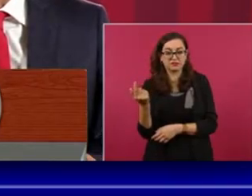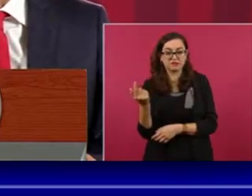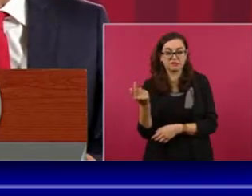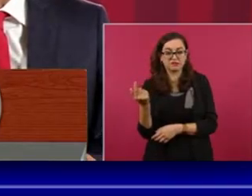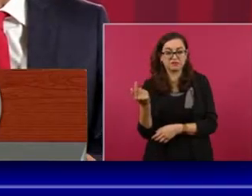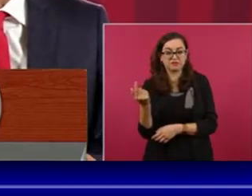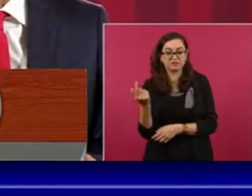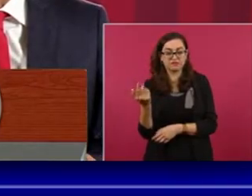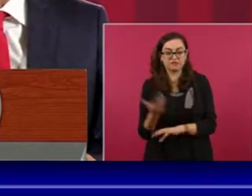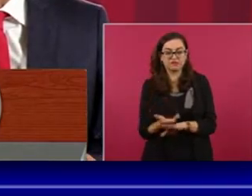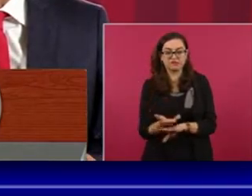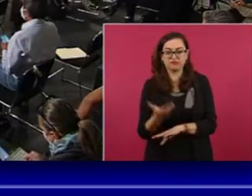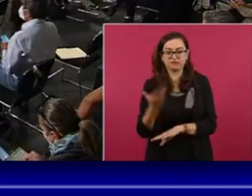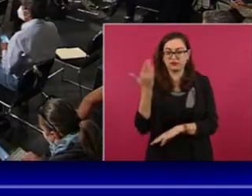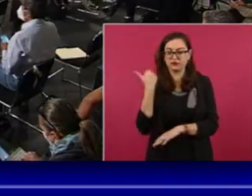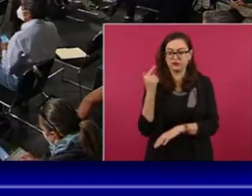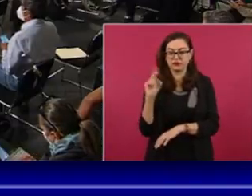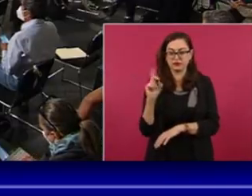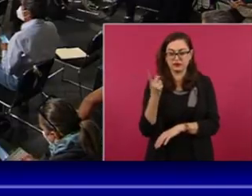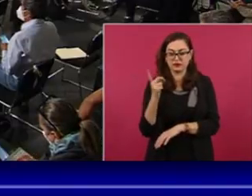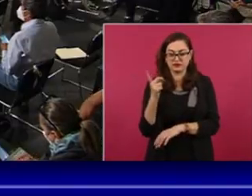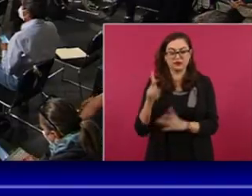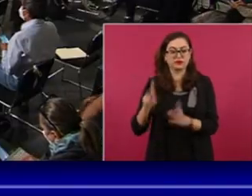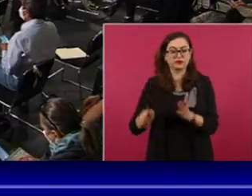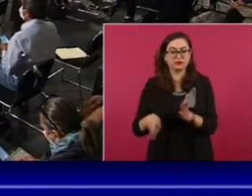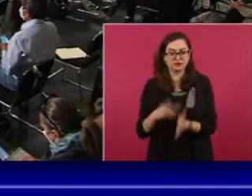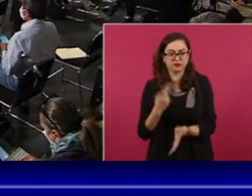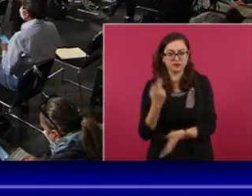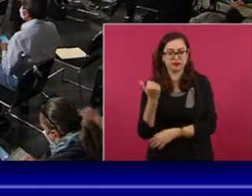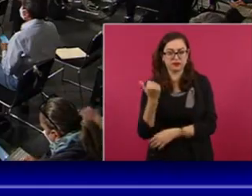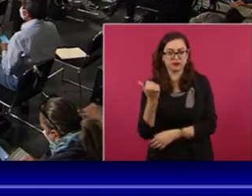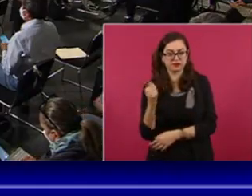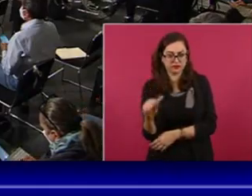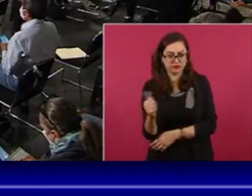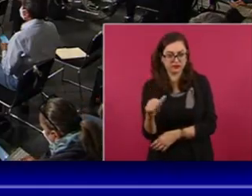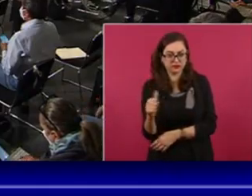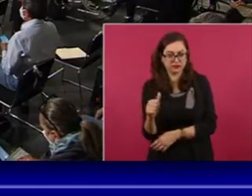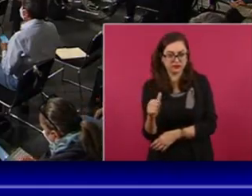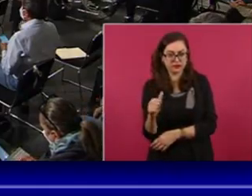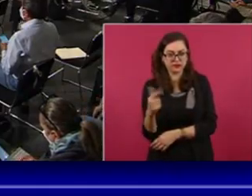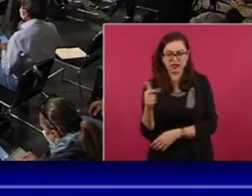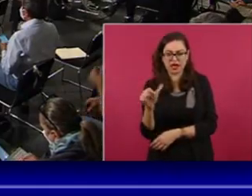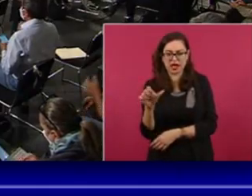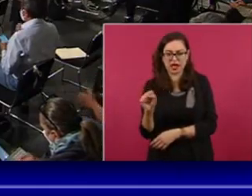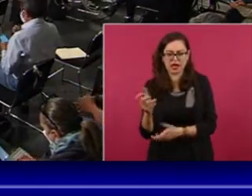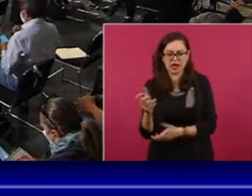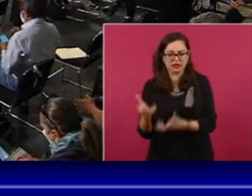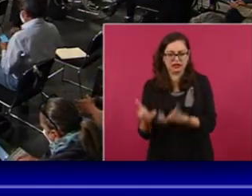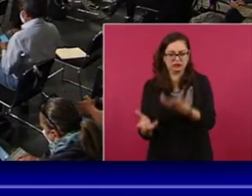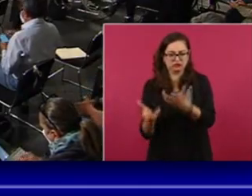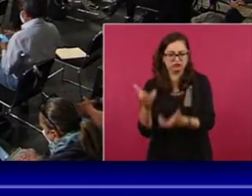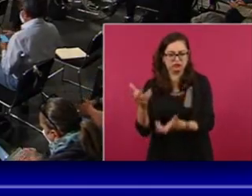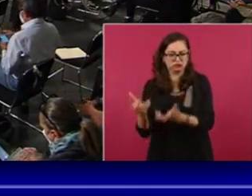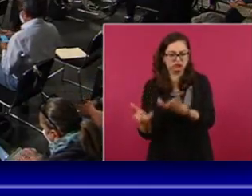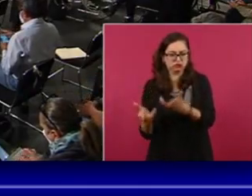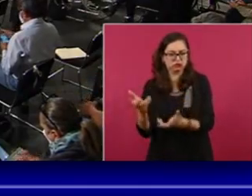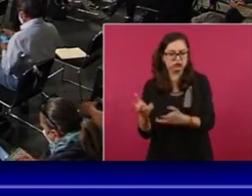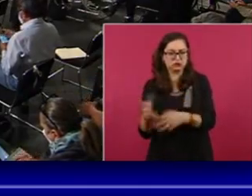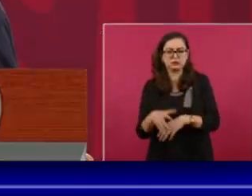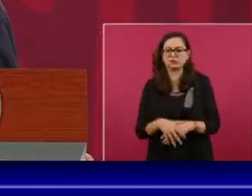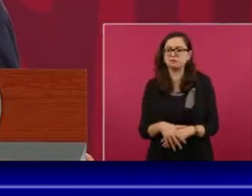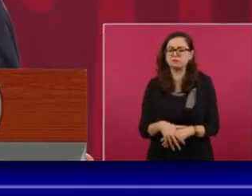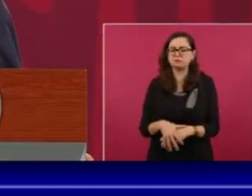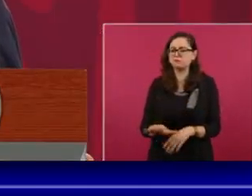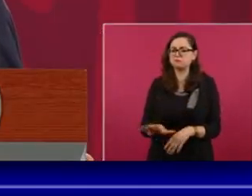ahí hay intereses propios. Obviamente ambas partes, tanto los sindicatos como